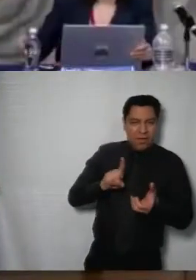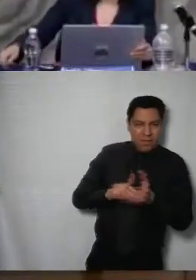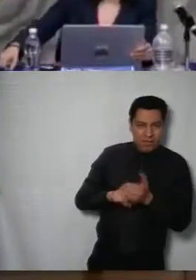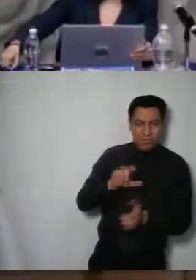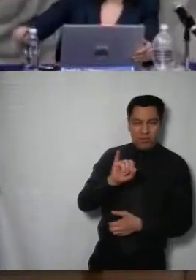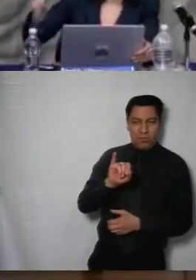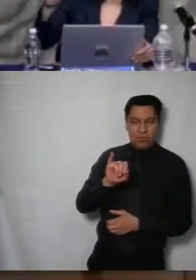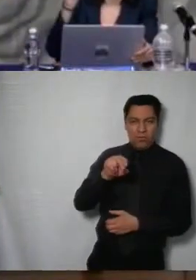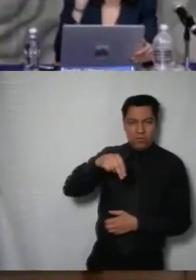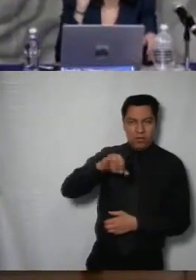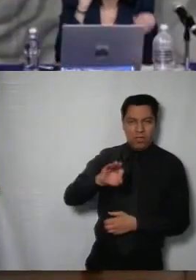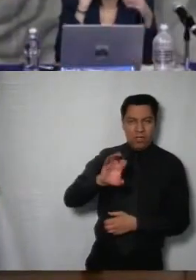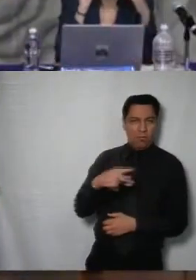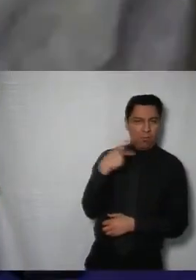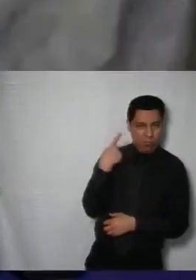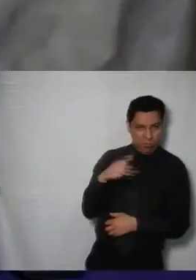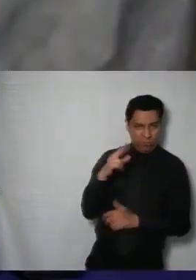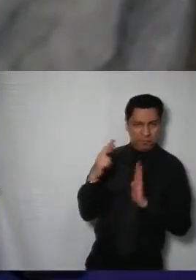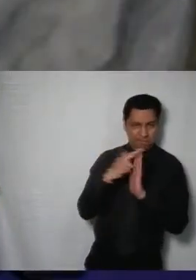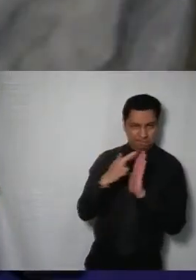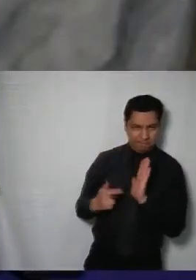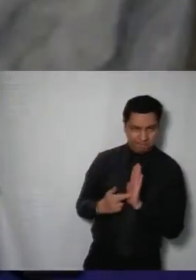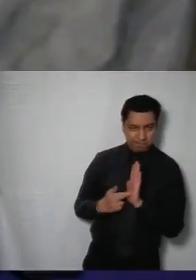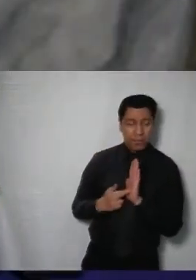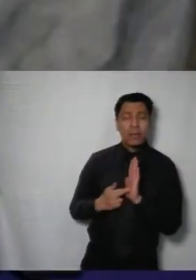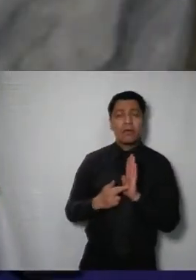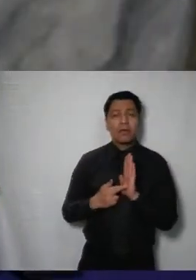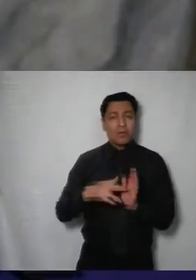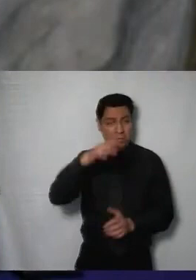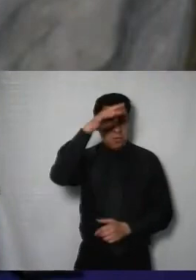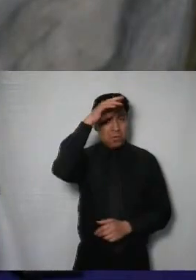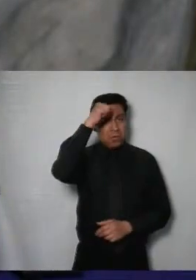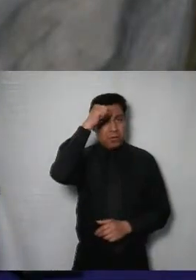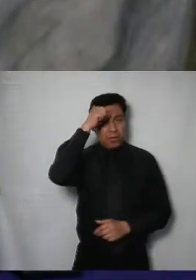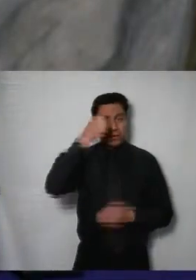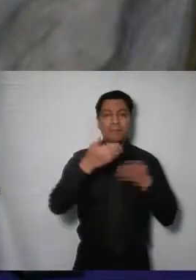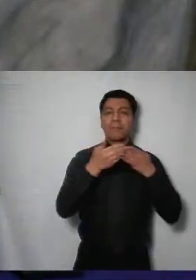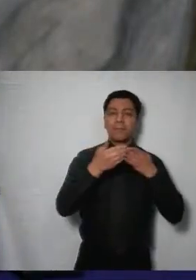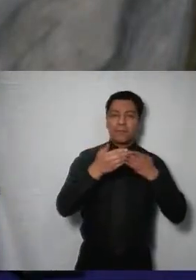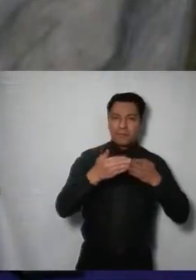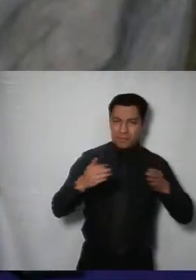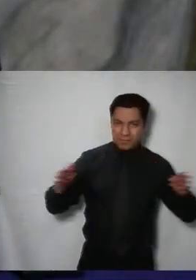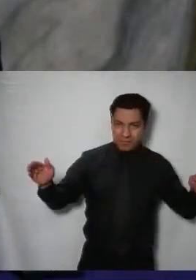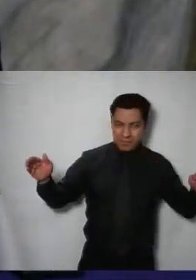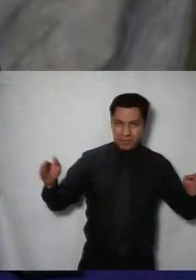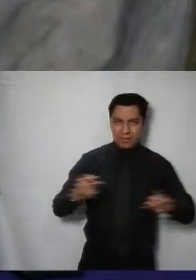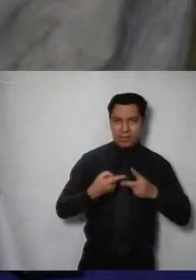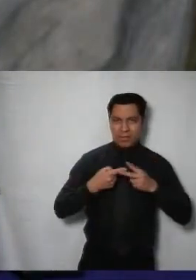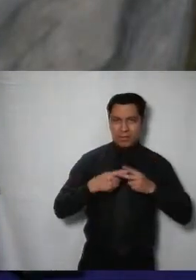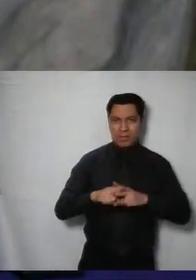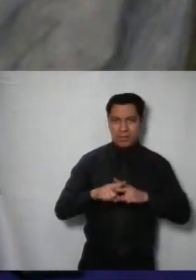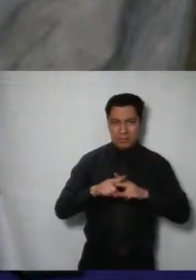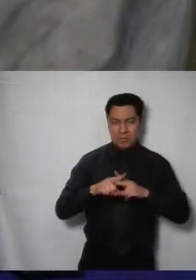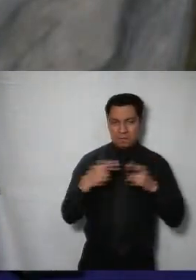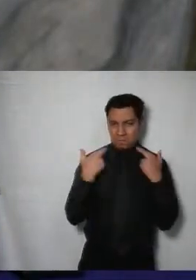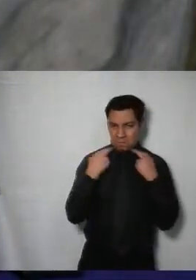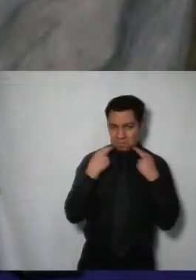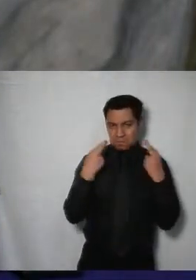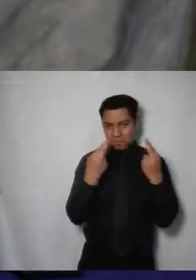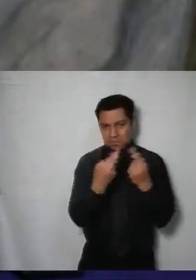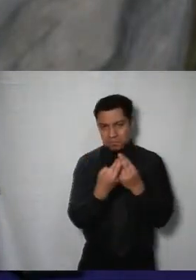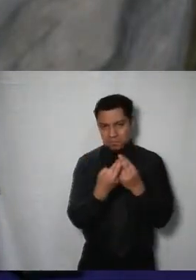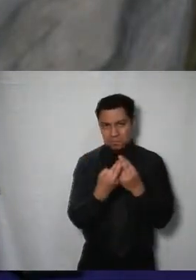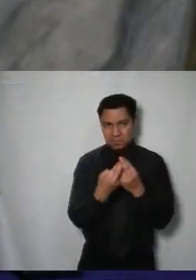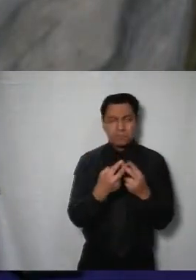Muchas gracias, secretaria. Y en virtud de que existe el quórum establecido por la ley, se declara abierta la sesión. Comisionadas y comisionado de no